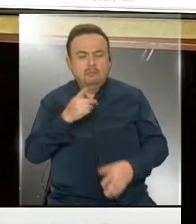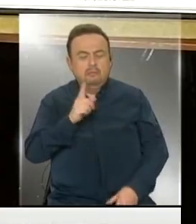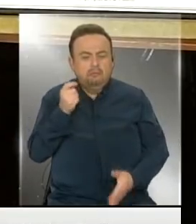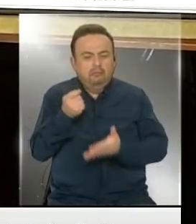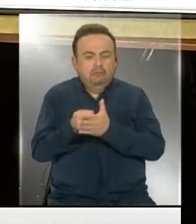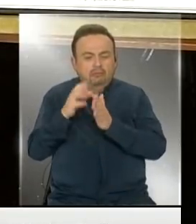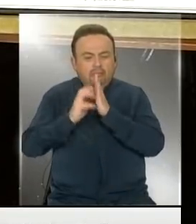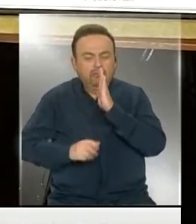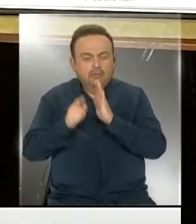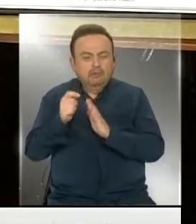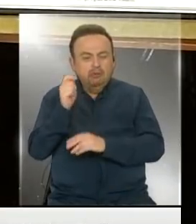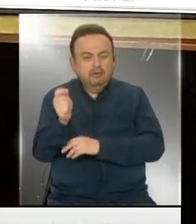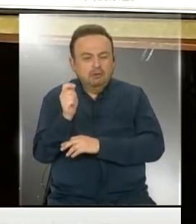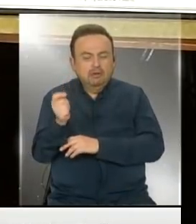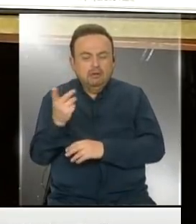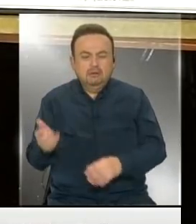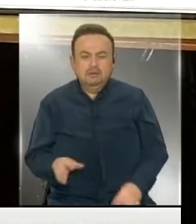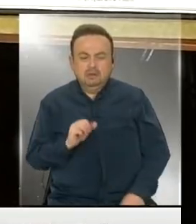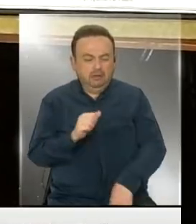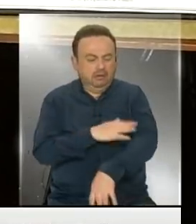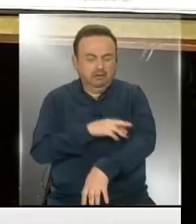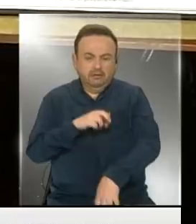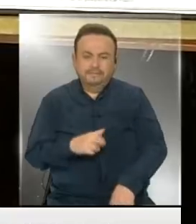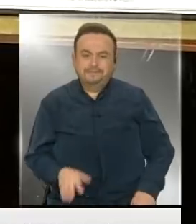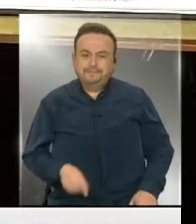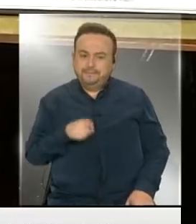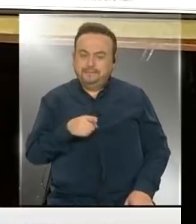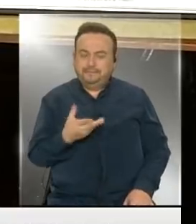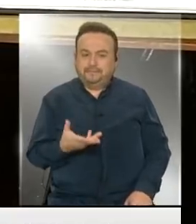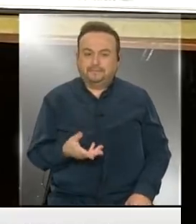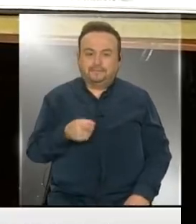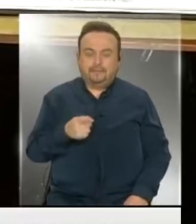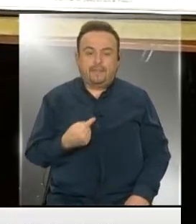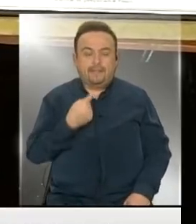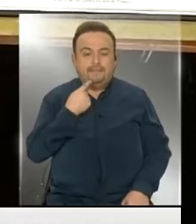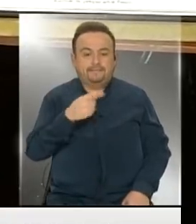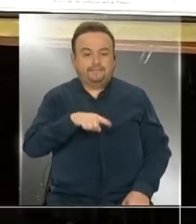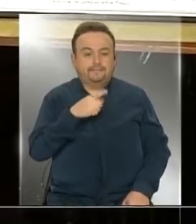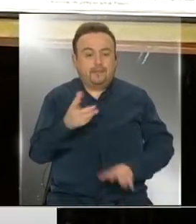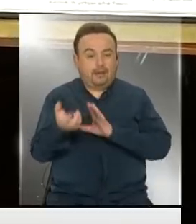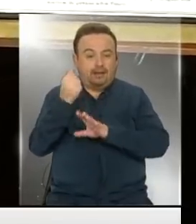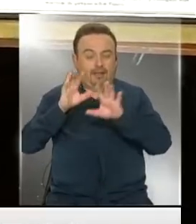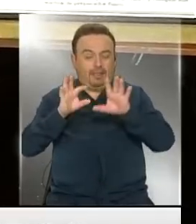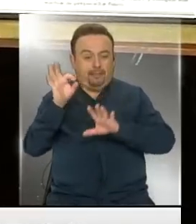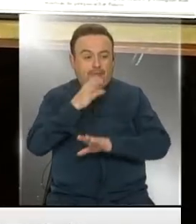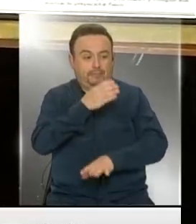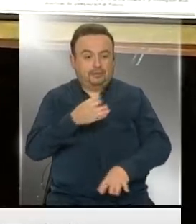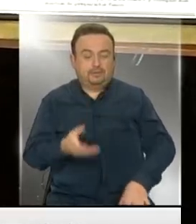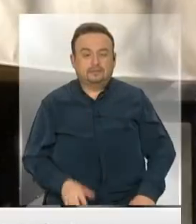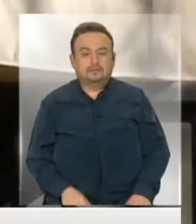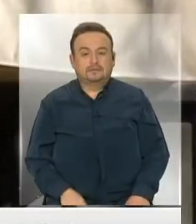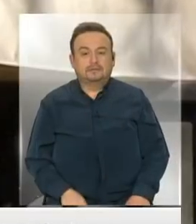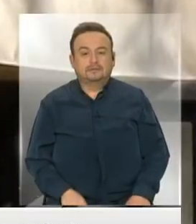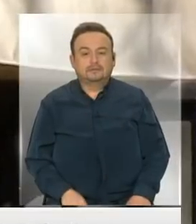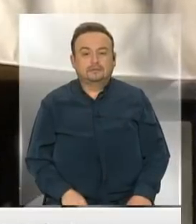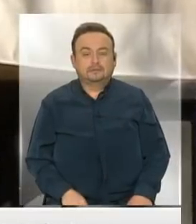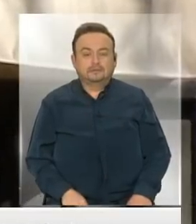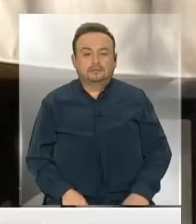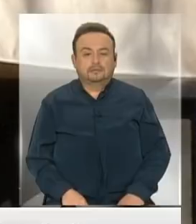de cotizaciones previsionales. Entonces, obviamente eso iba a afectar para el retiro del 10% de las personas que estaban trabajando.